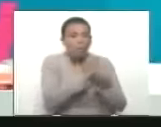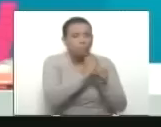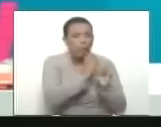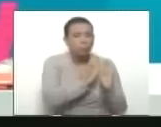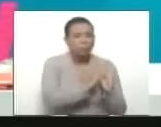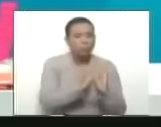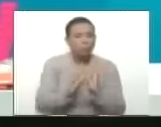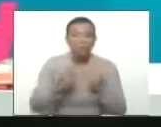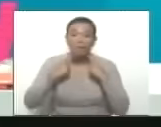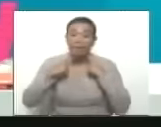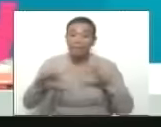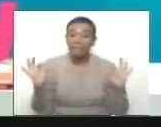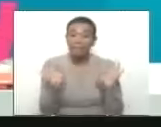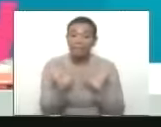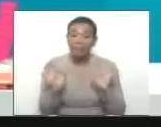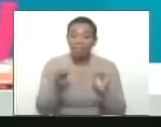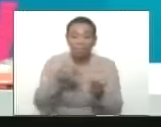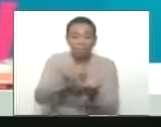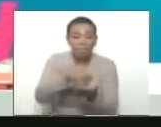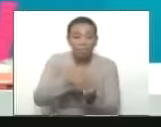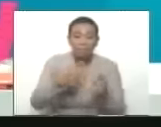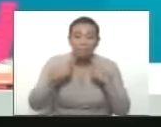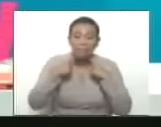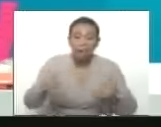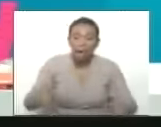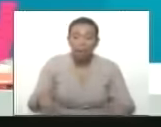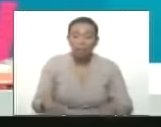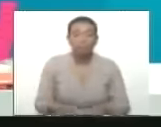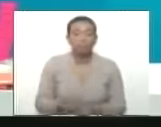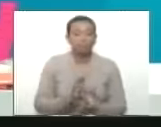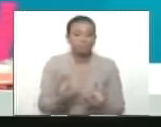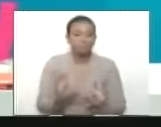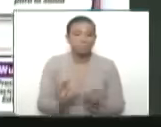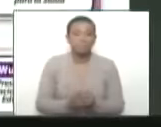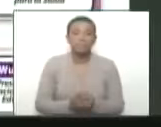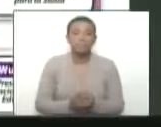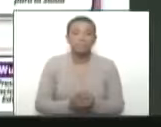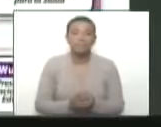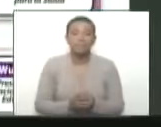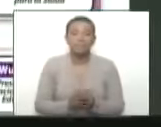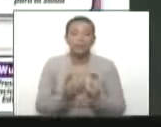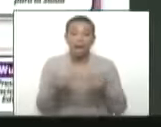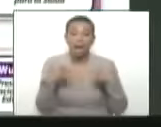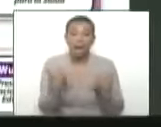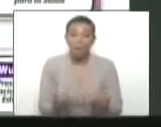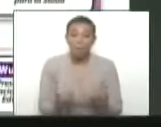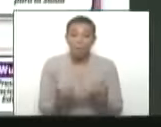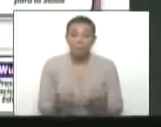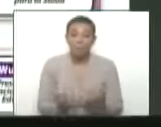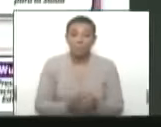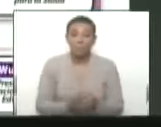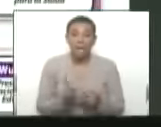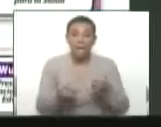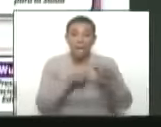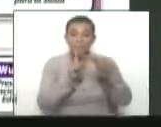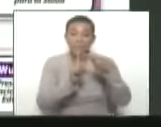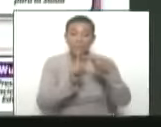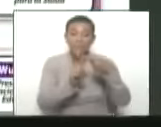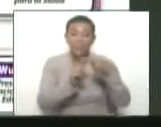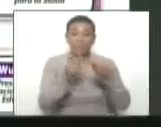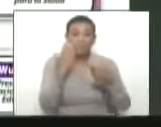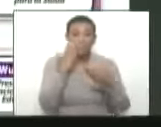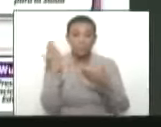y no falte nada, no falle nada. Igualmente, entonces, por los vértices. El primer vértice,